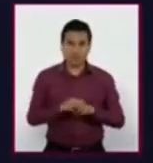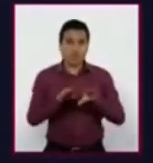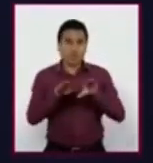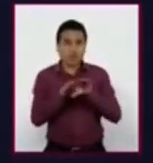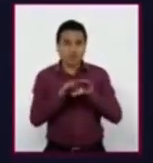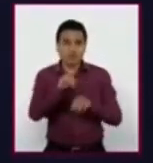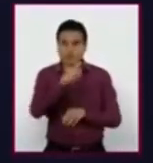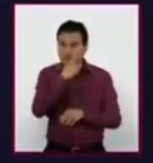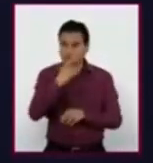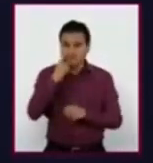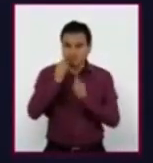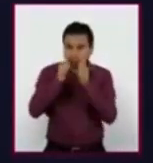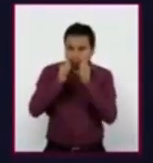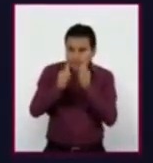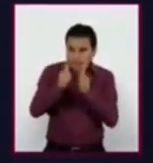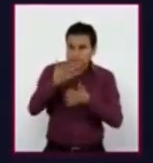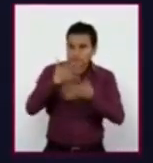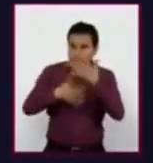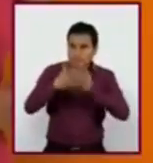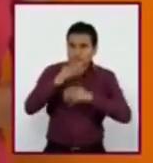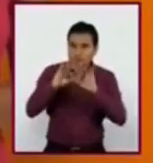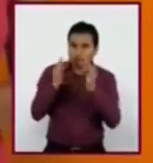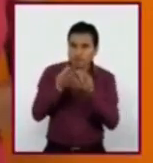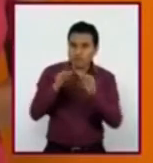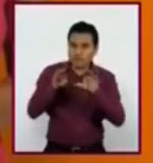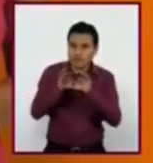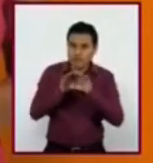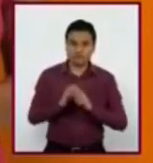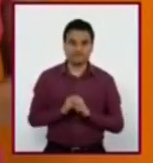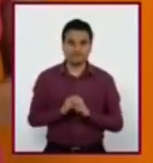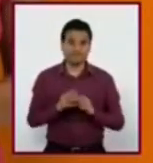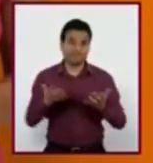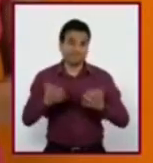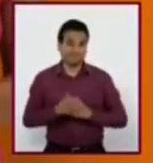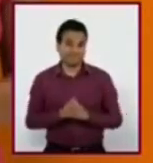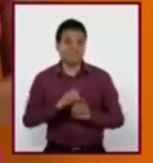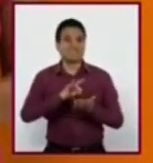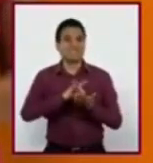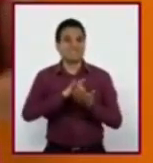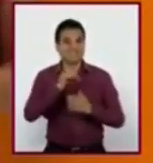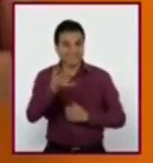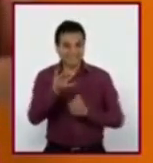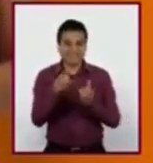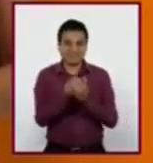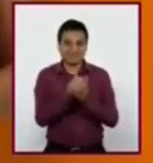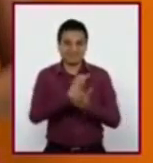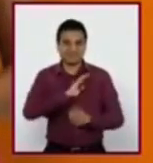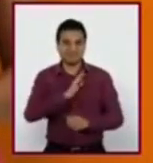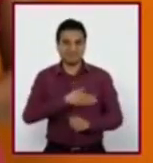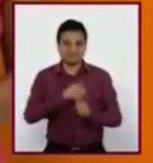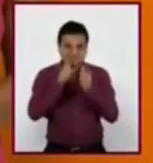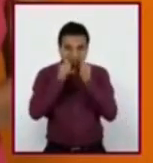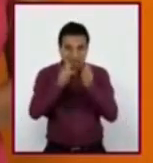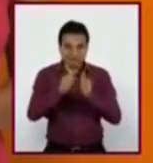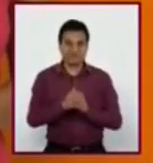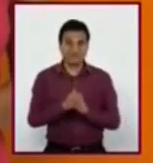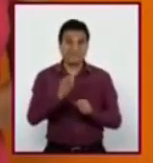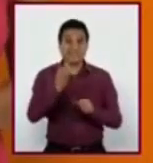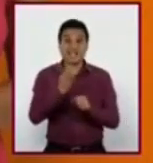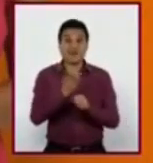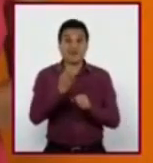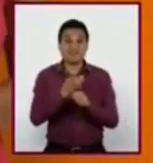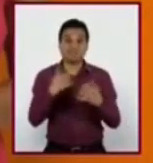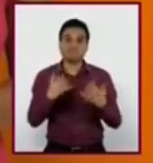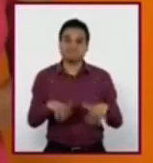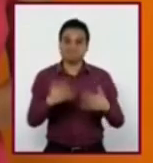presentamos atención a la forma de sus palabras. Gracias por compartir con nosotros esta sesión de Lengua Materna 2, en la que trabajamos